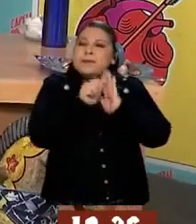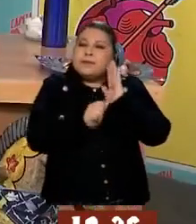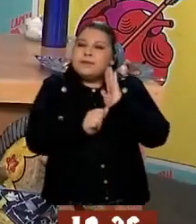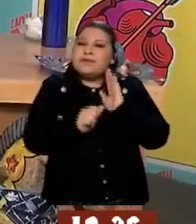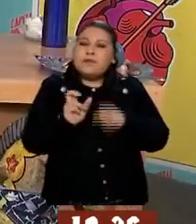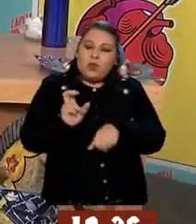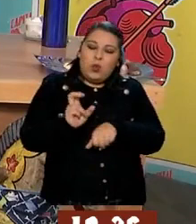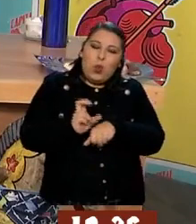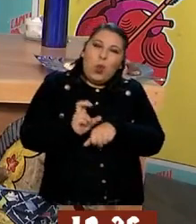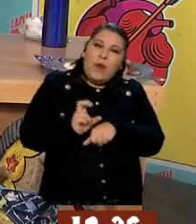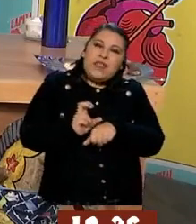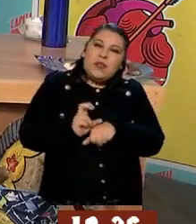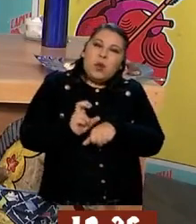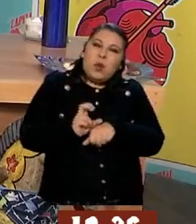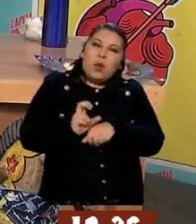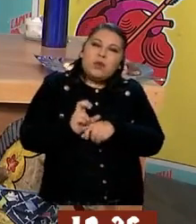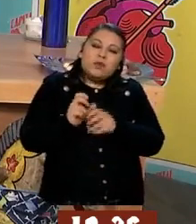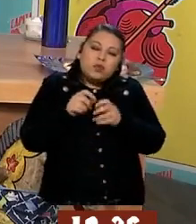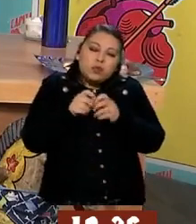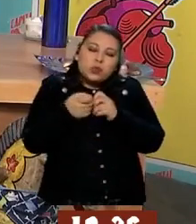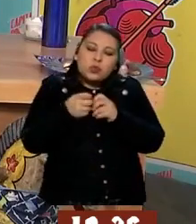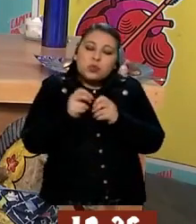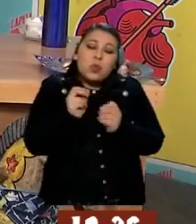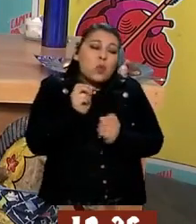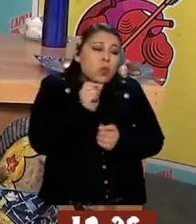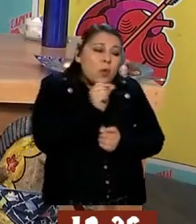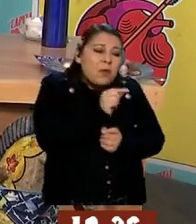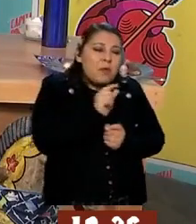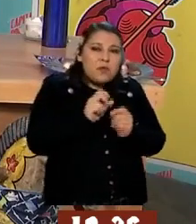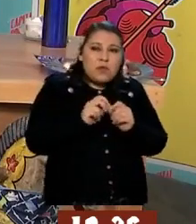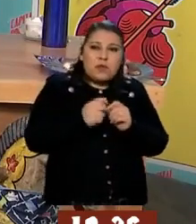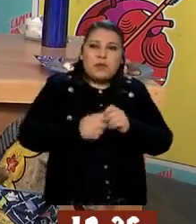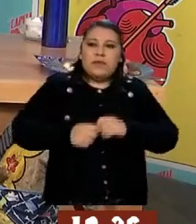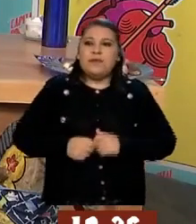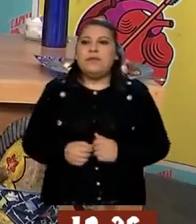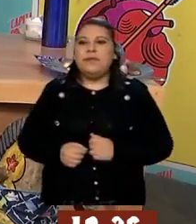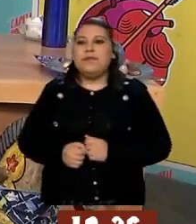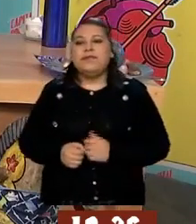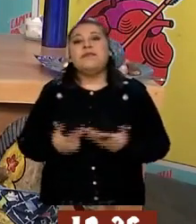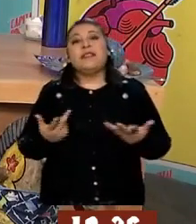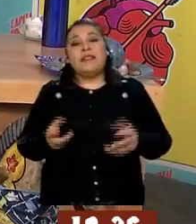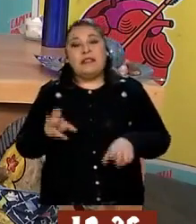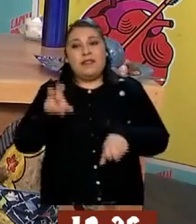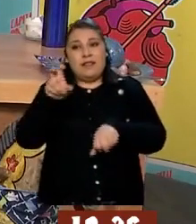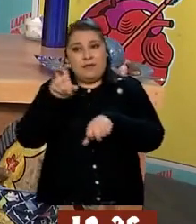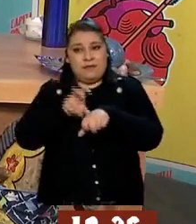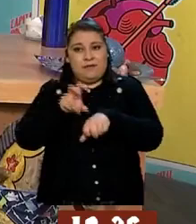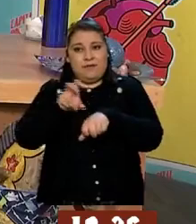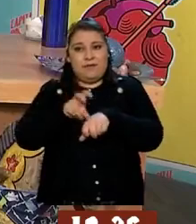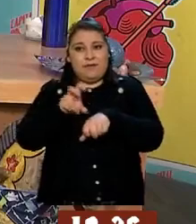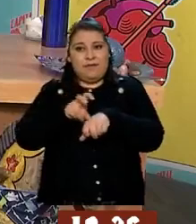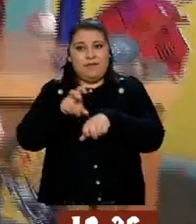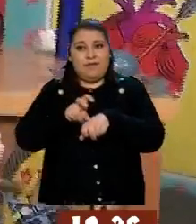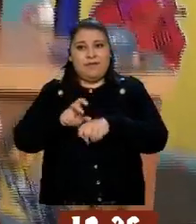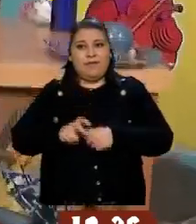matar, gente. Para empezar, el huevo crudo ni siquiera se aprovecha. Y puede pasar en un parqueño.